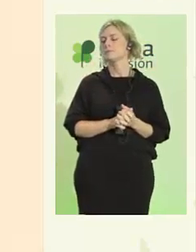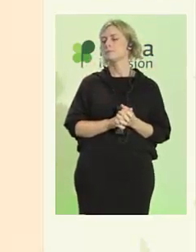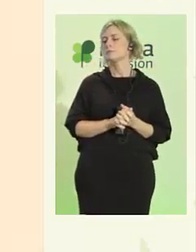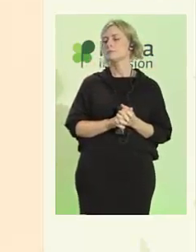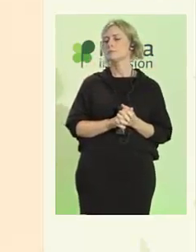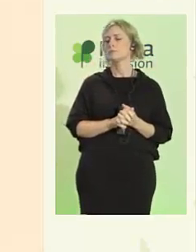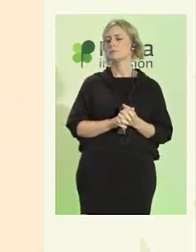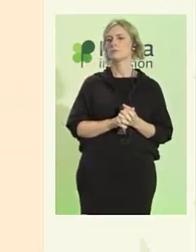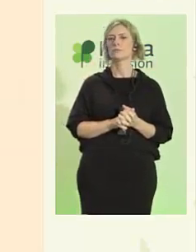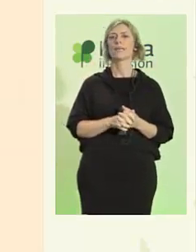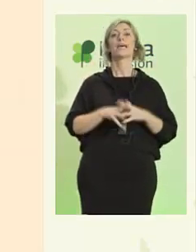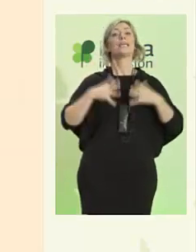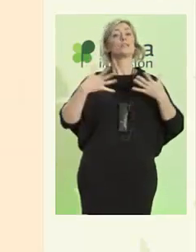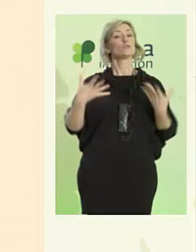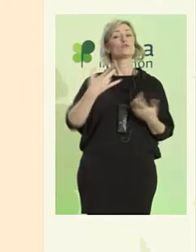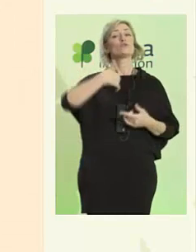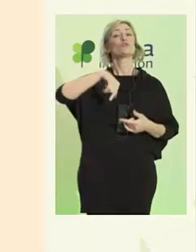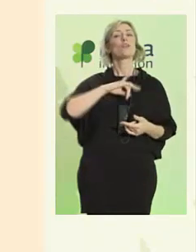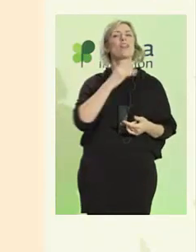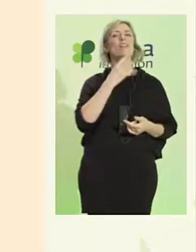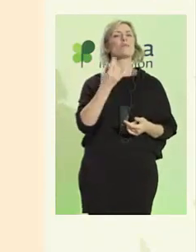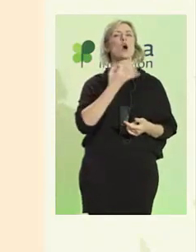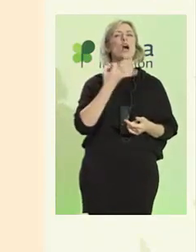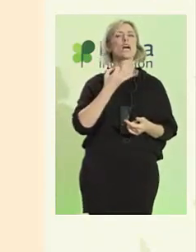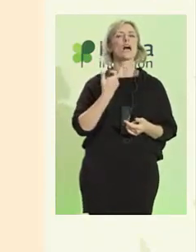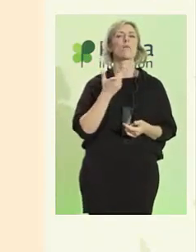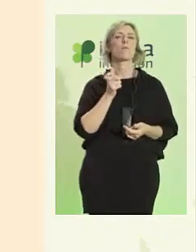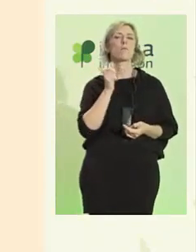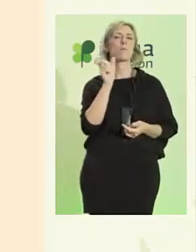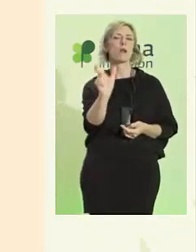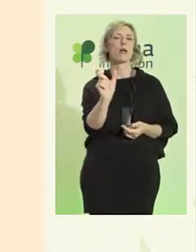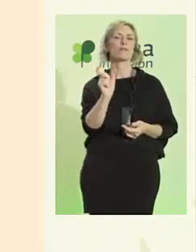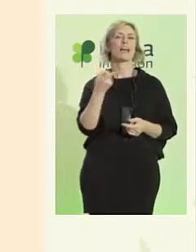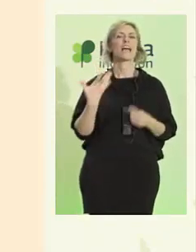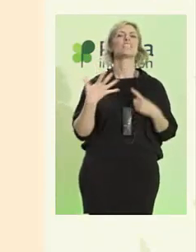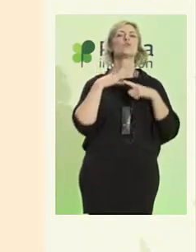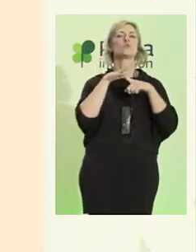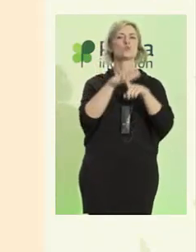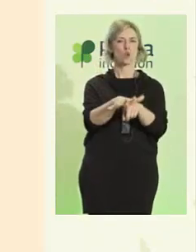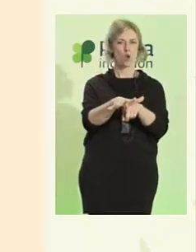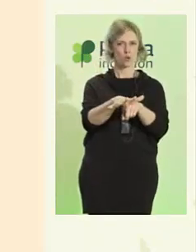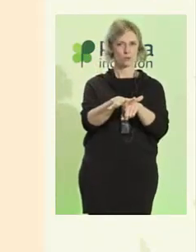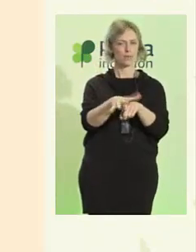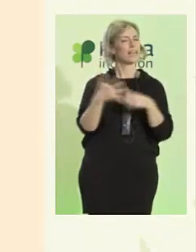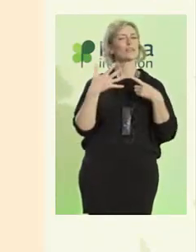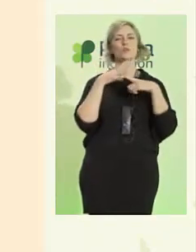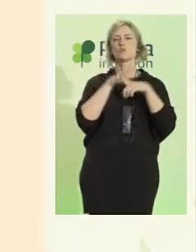Nosotros decimos inclusión. La inclusión es una palabra magnífica.